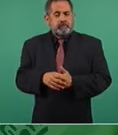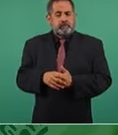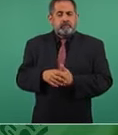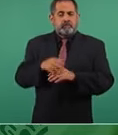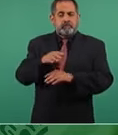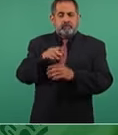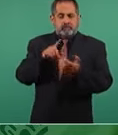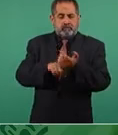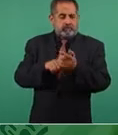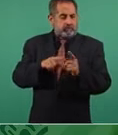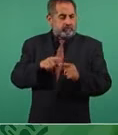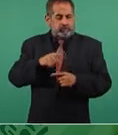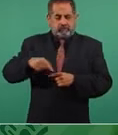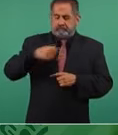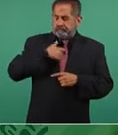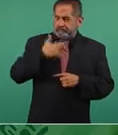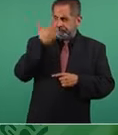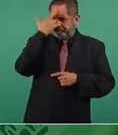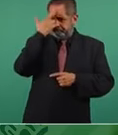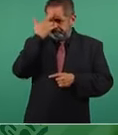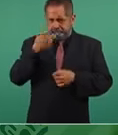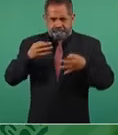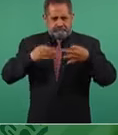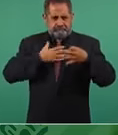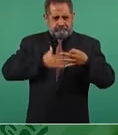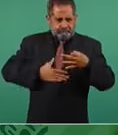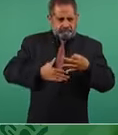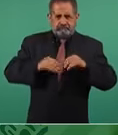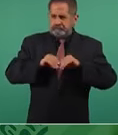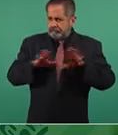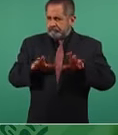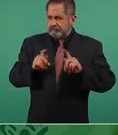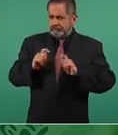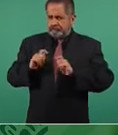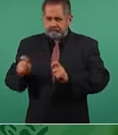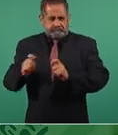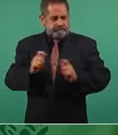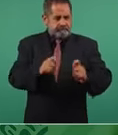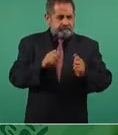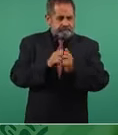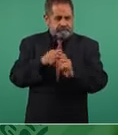la racionalidad, con la objetividad, con la verdad.